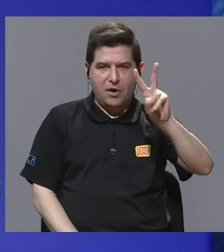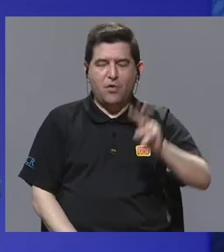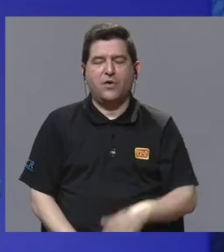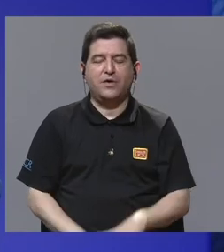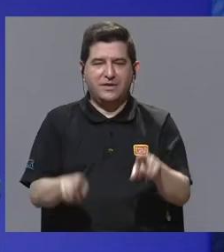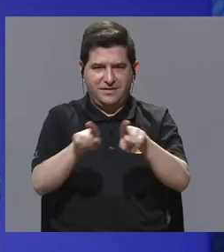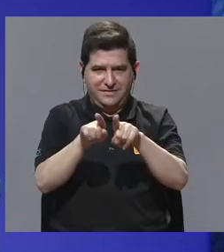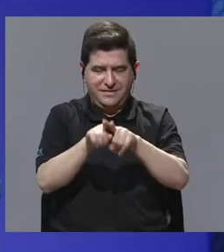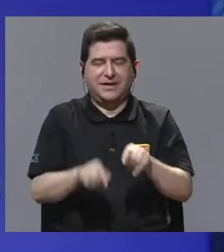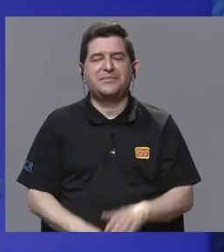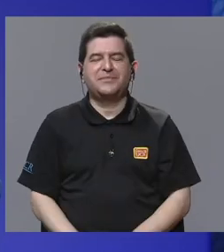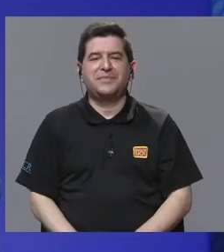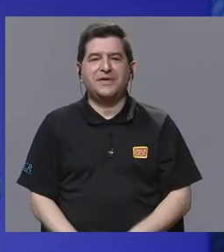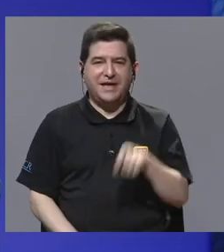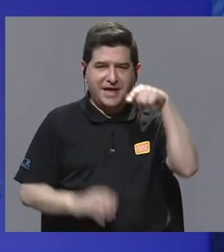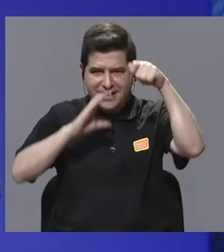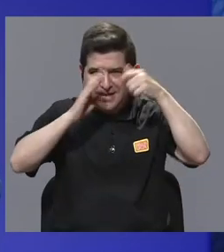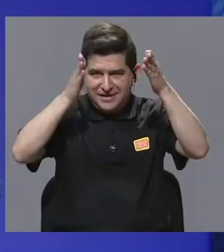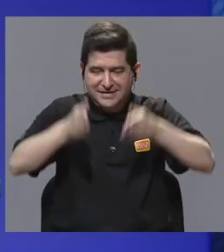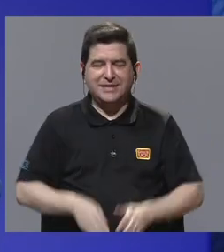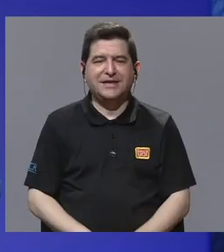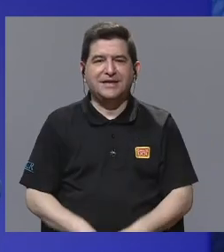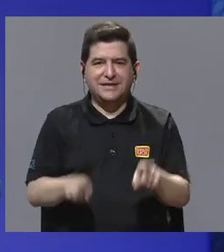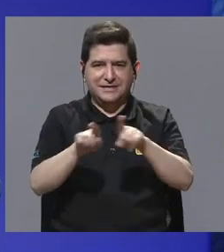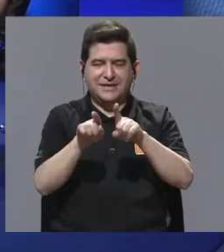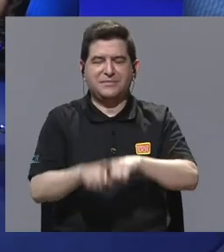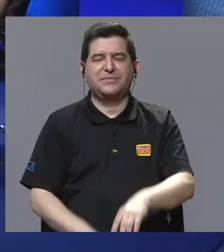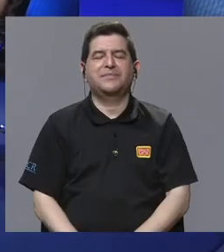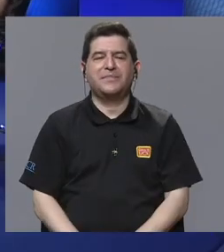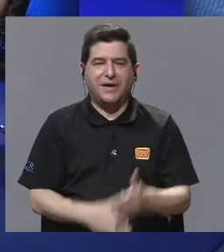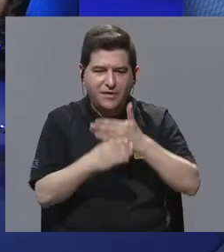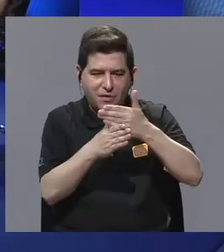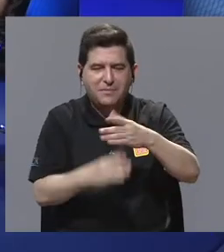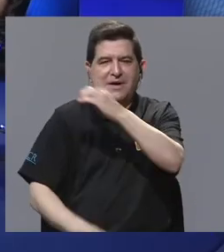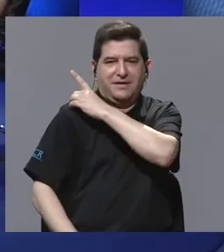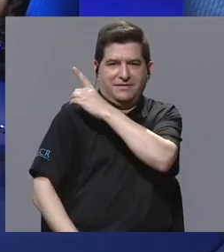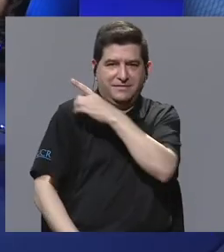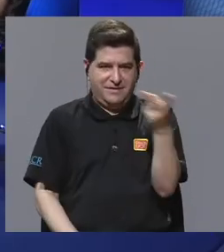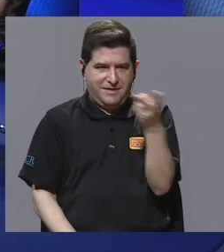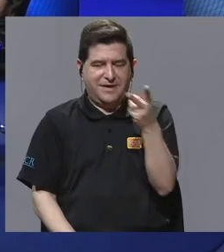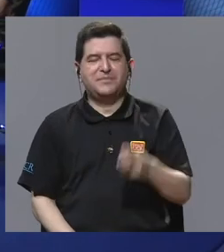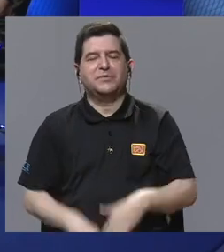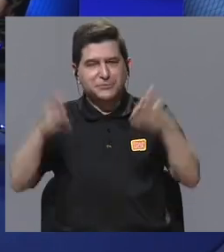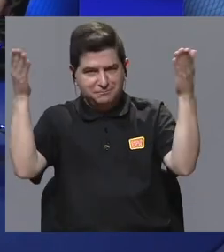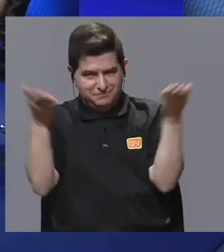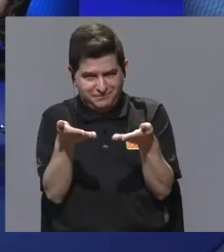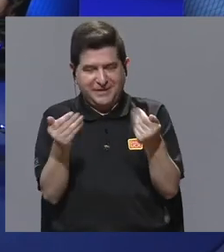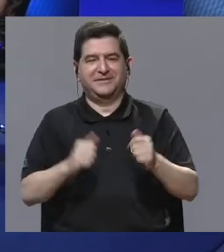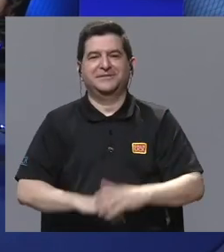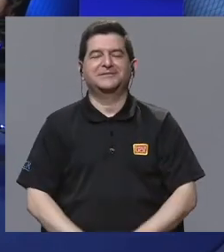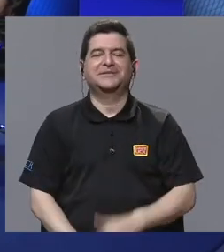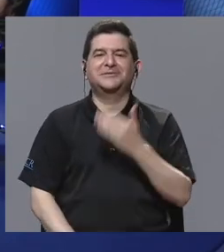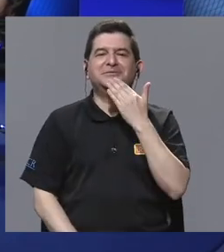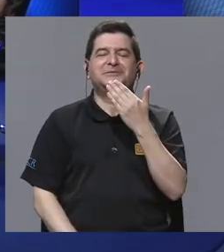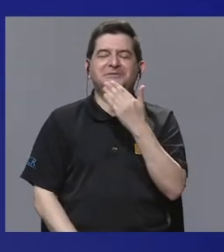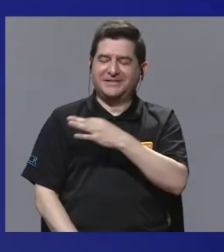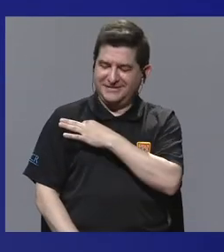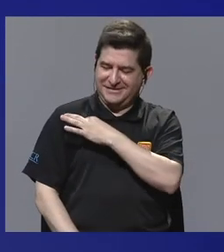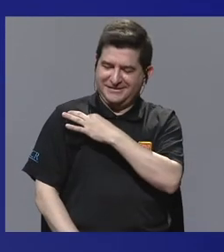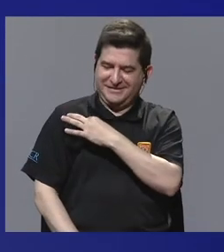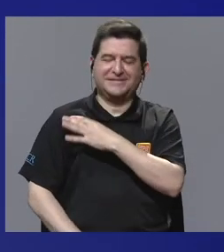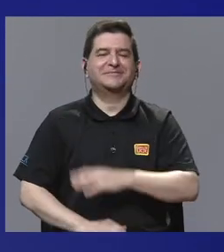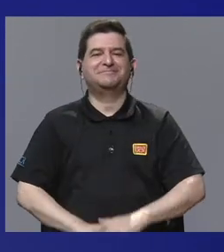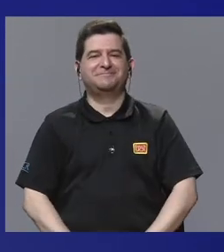audiovisual, cineasta y codirectora de esta serie. A ambos, la más cordial bienvenida. Muchas gracias por la invitación. gracias por el